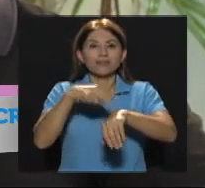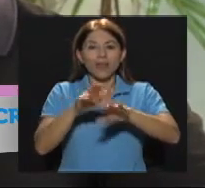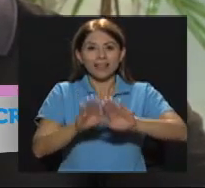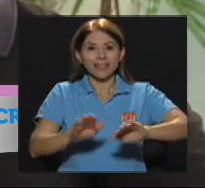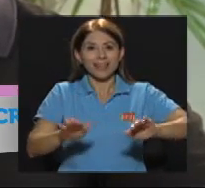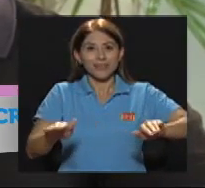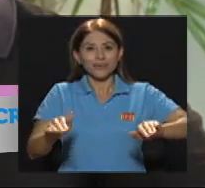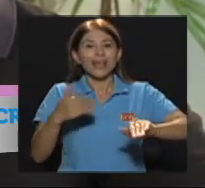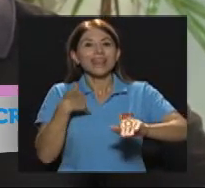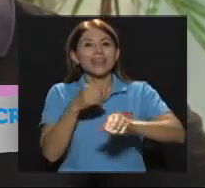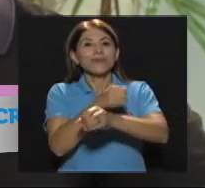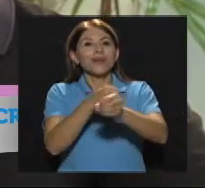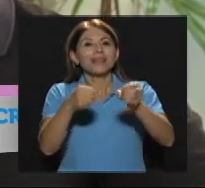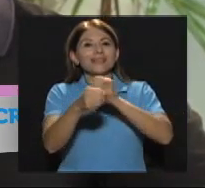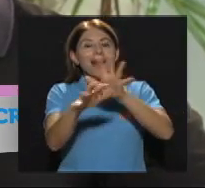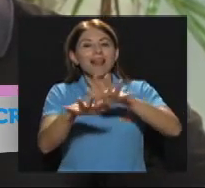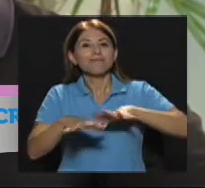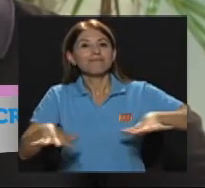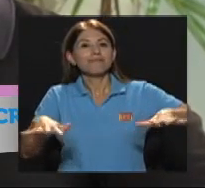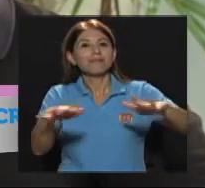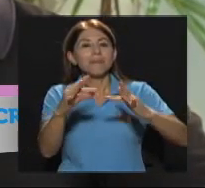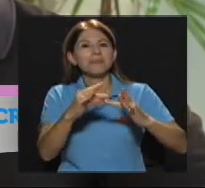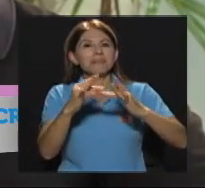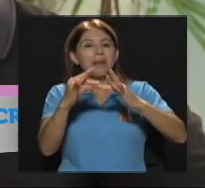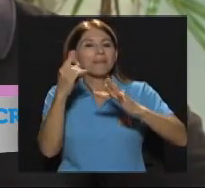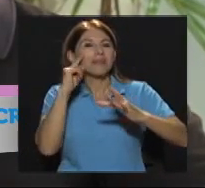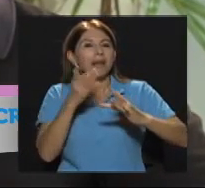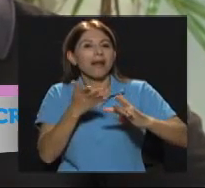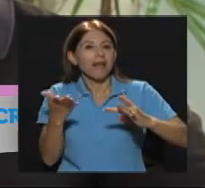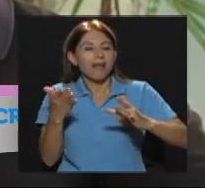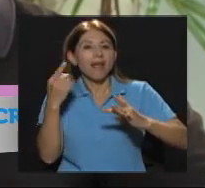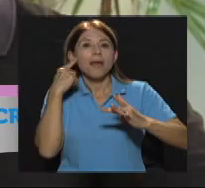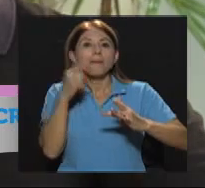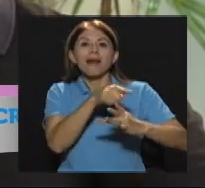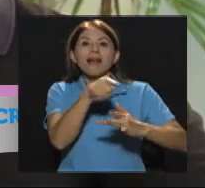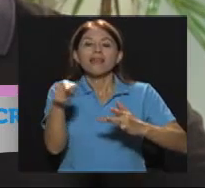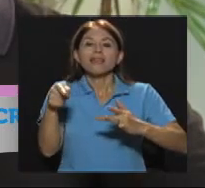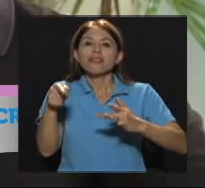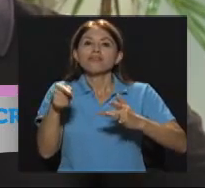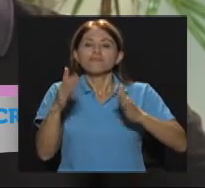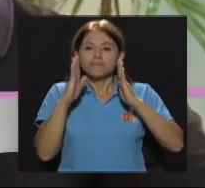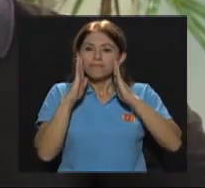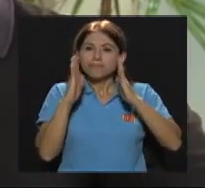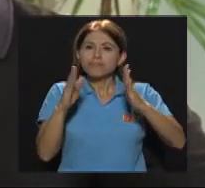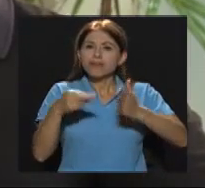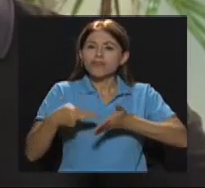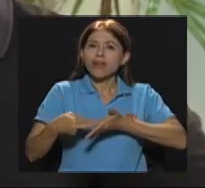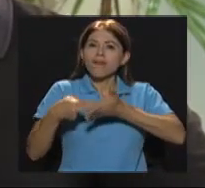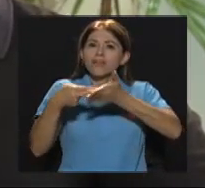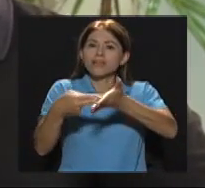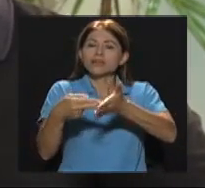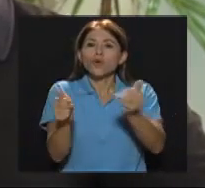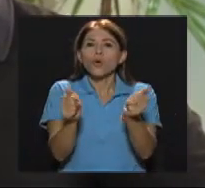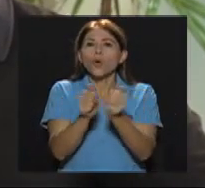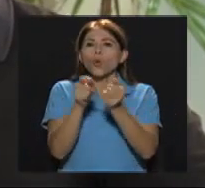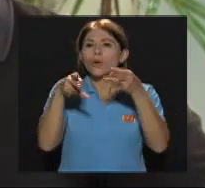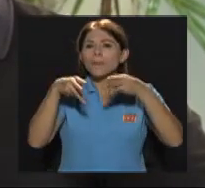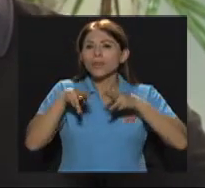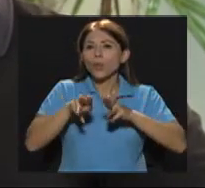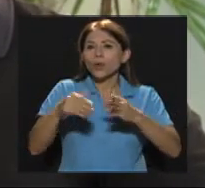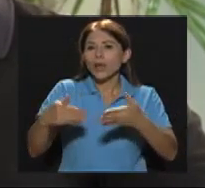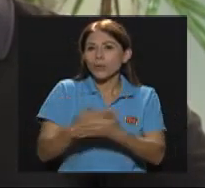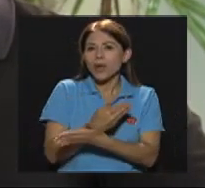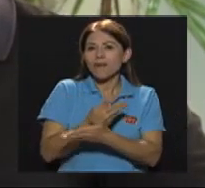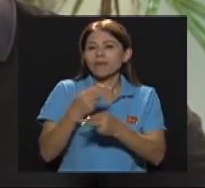cuenta con una sala que utiliza principalmente para dar rehabilitación Bajo una metodología